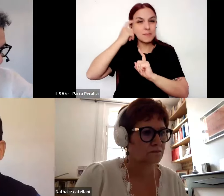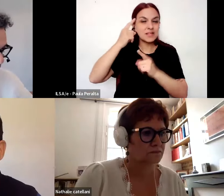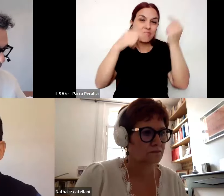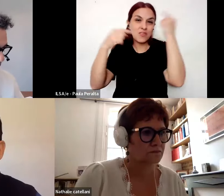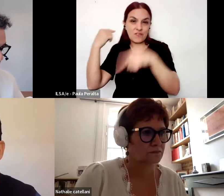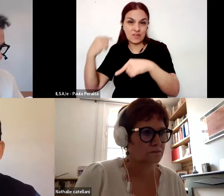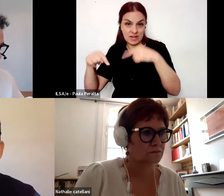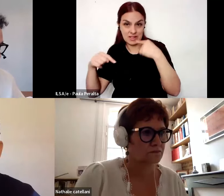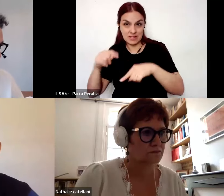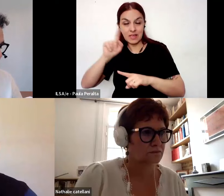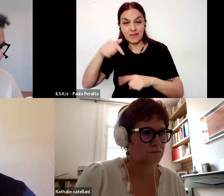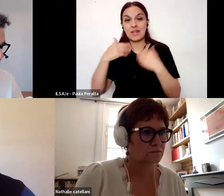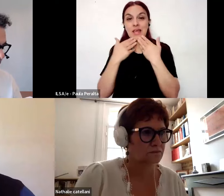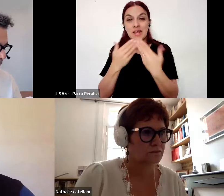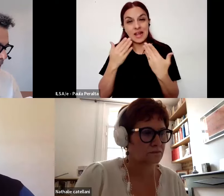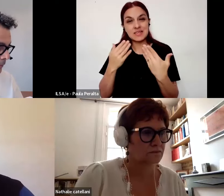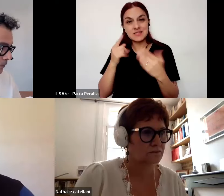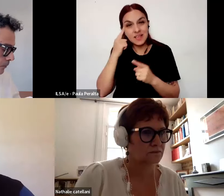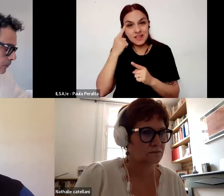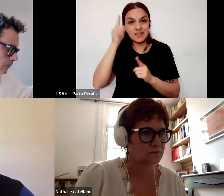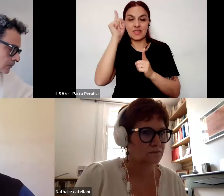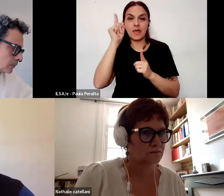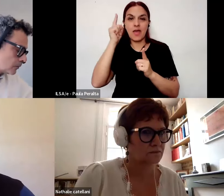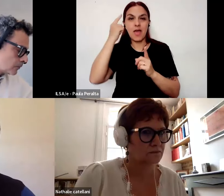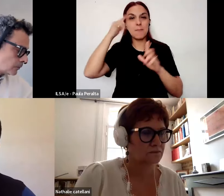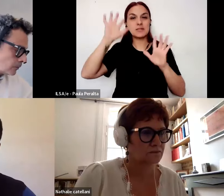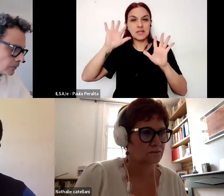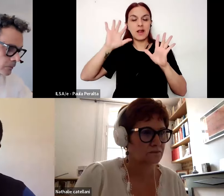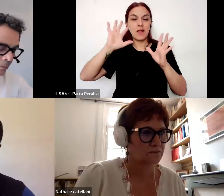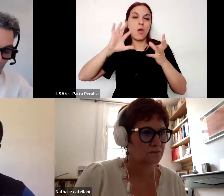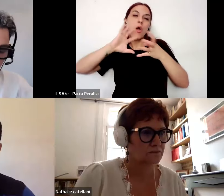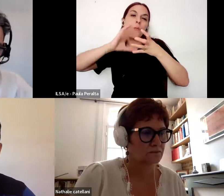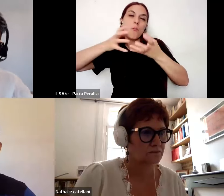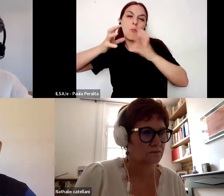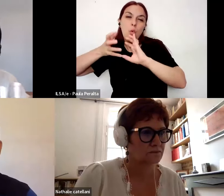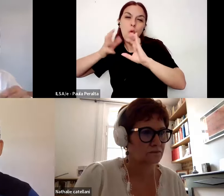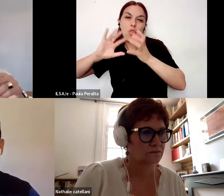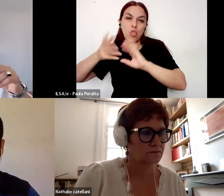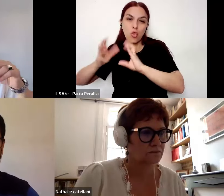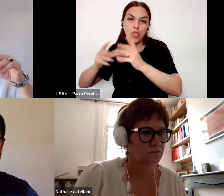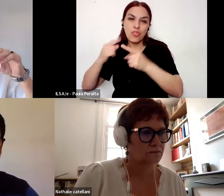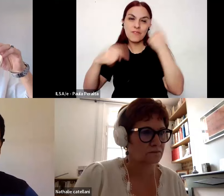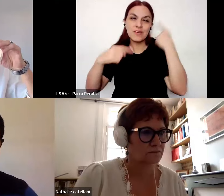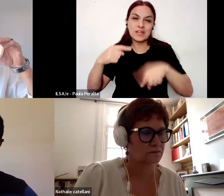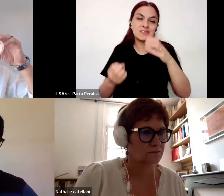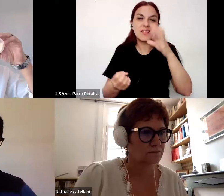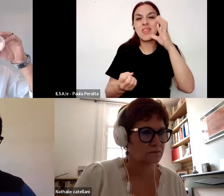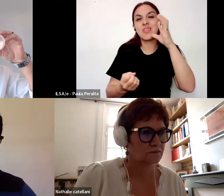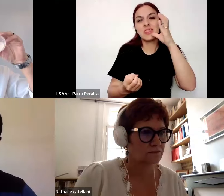partir de esta idea de que existen distintos modos de construir objetos de